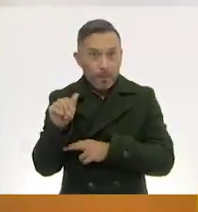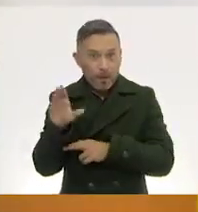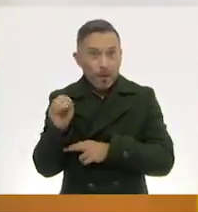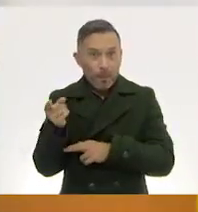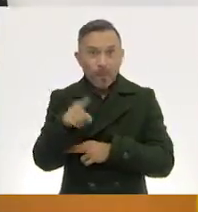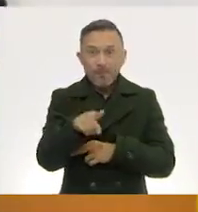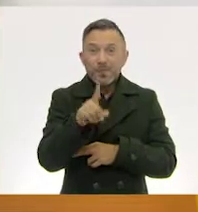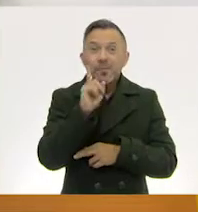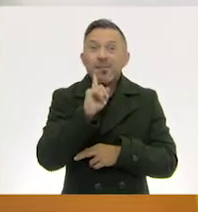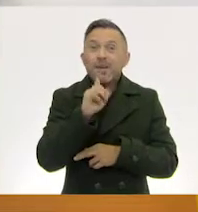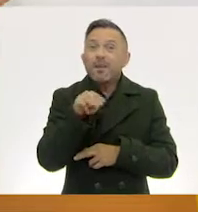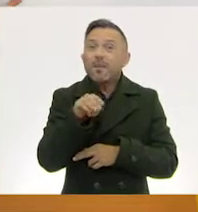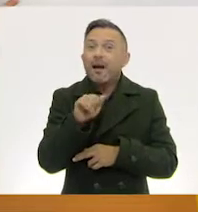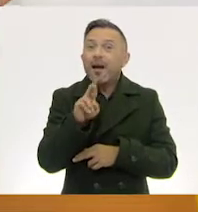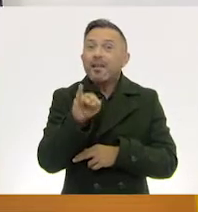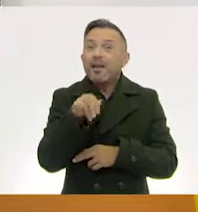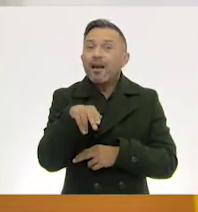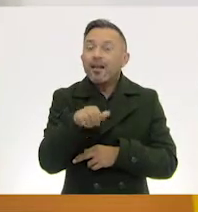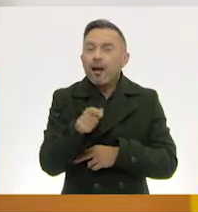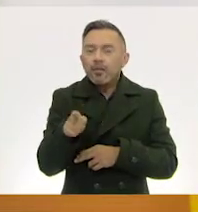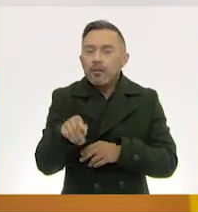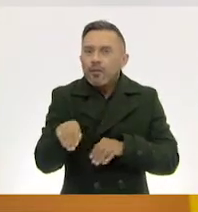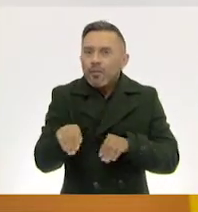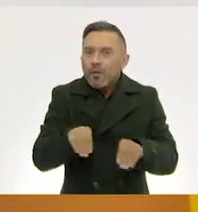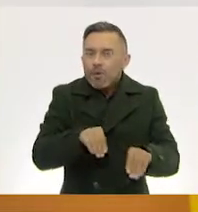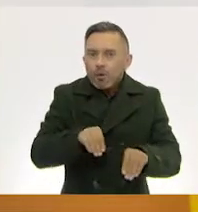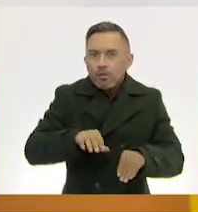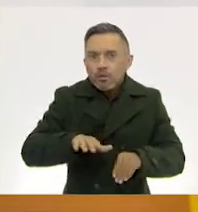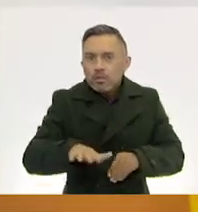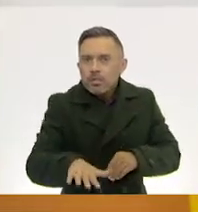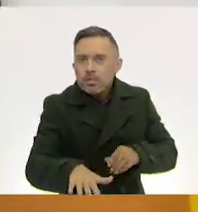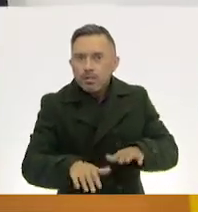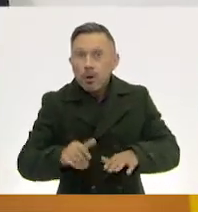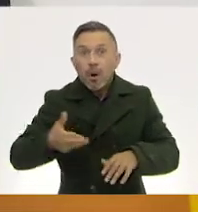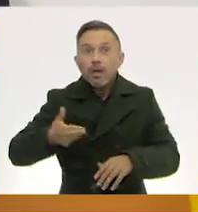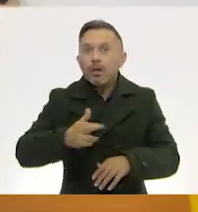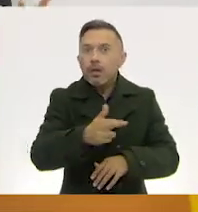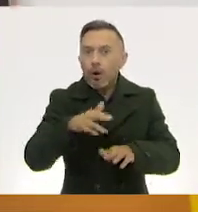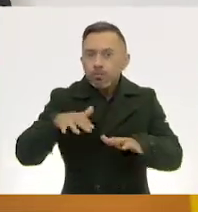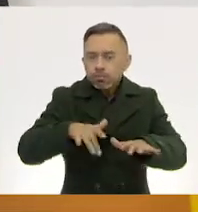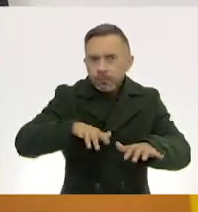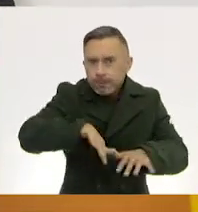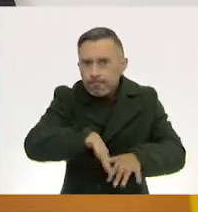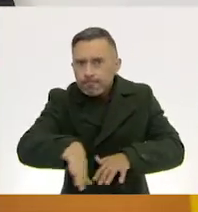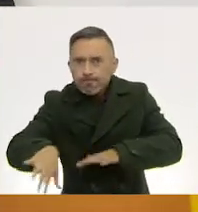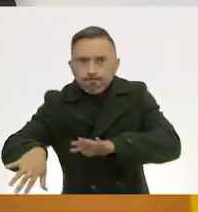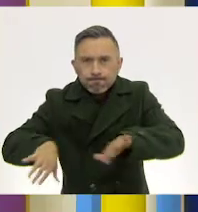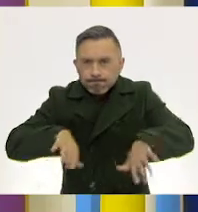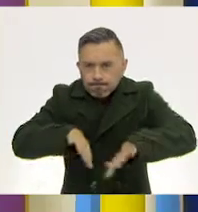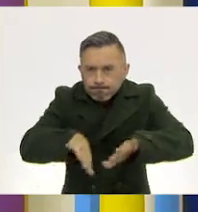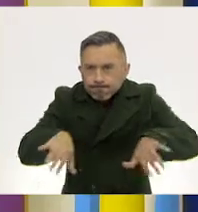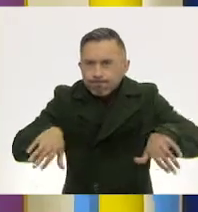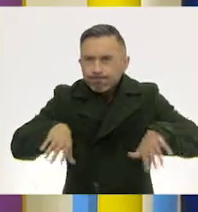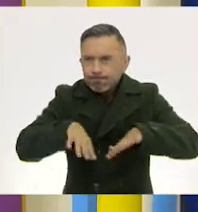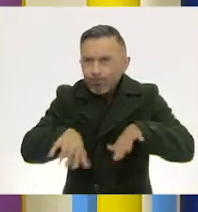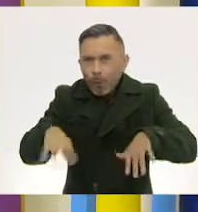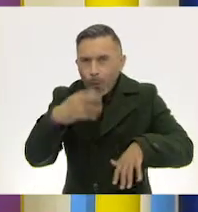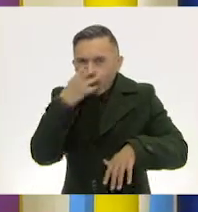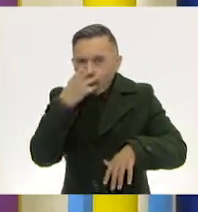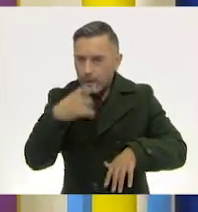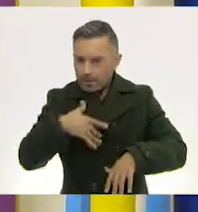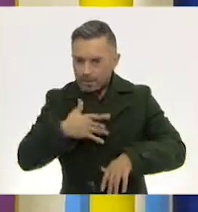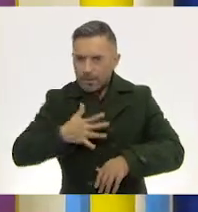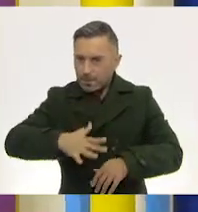Mariana Exploraron estos movimientos de todo Y el cruzar un río El oso Sí, sensación les daba Cada espacio, ¿verdad?